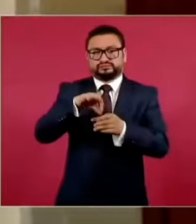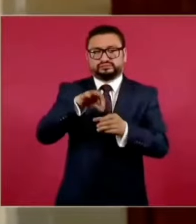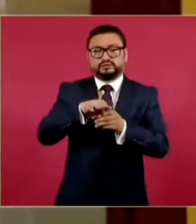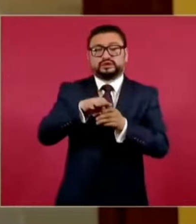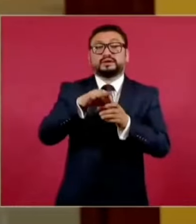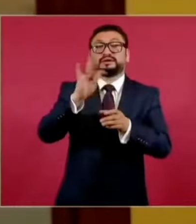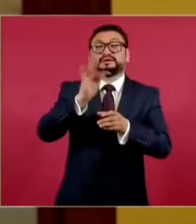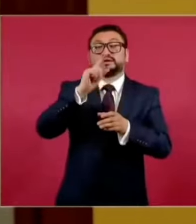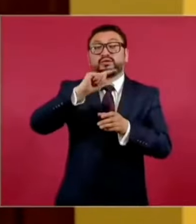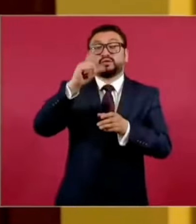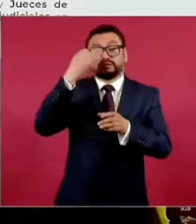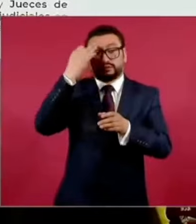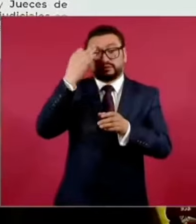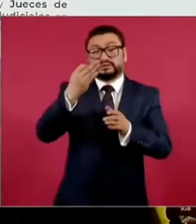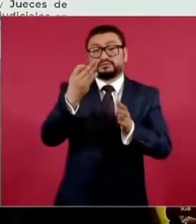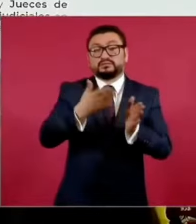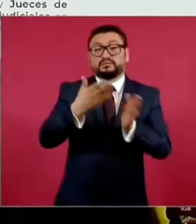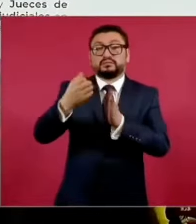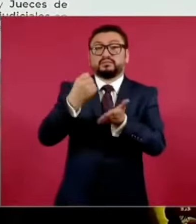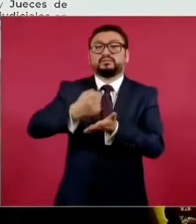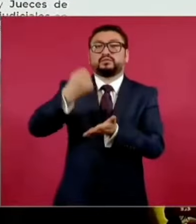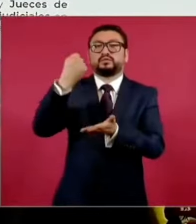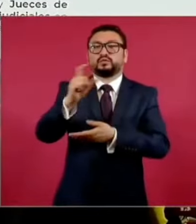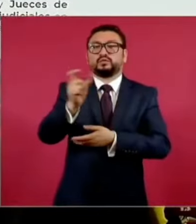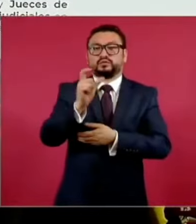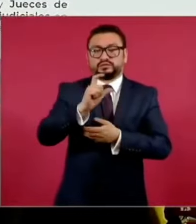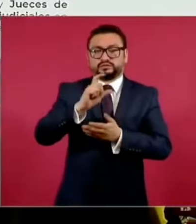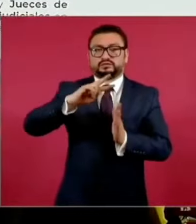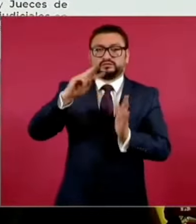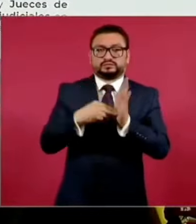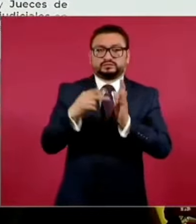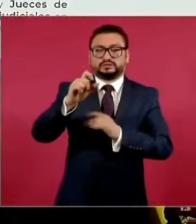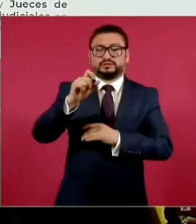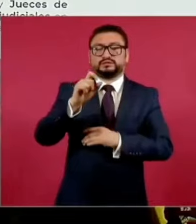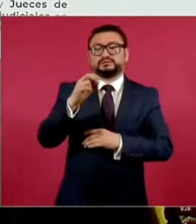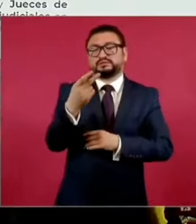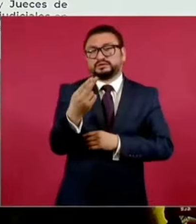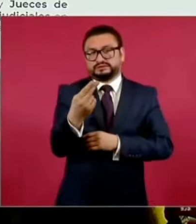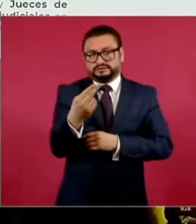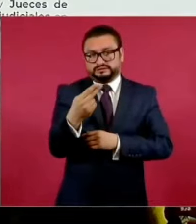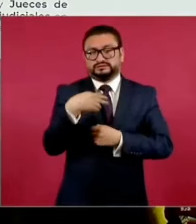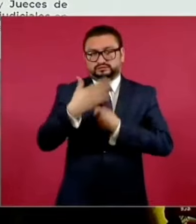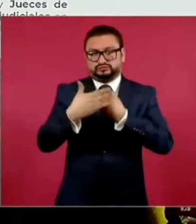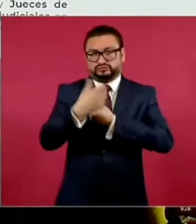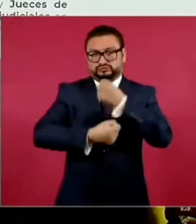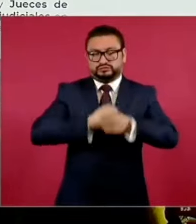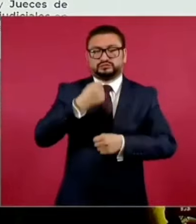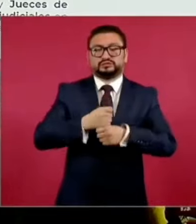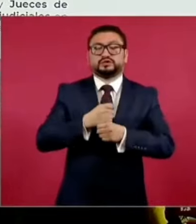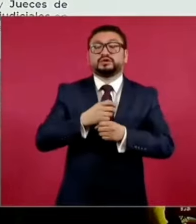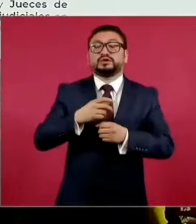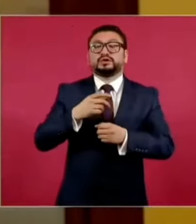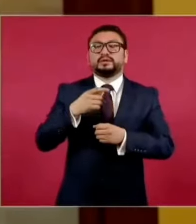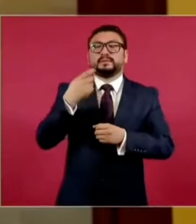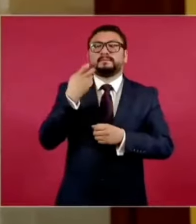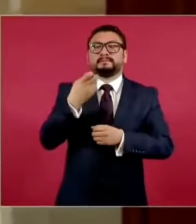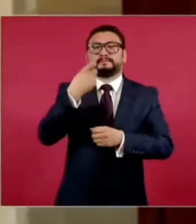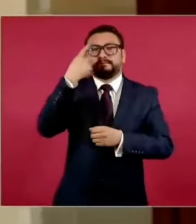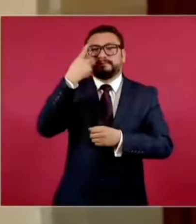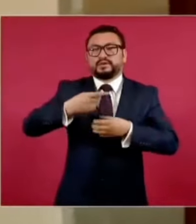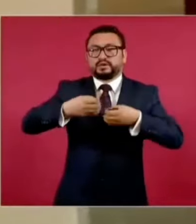realizaría en caso de aprobarse en 2025, el próximo año, donde se renovarían